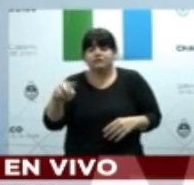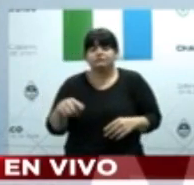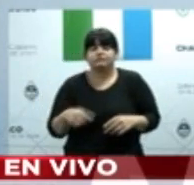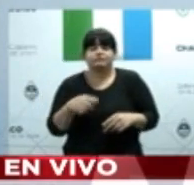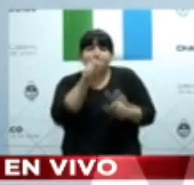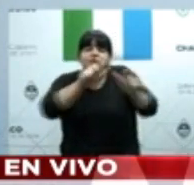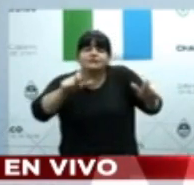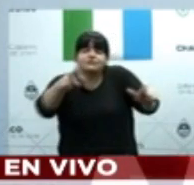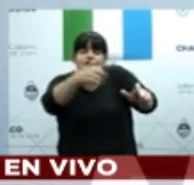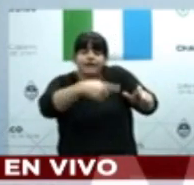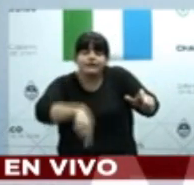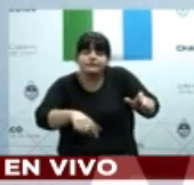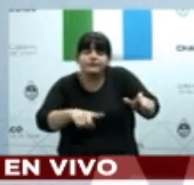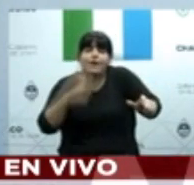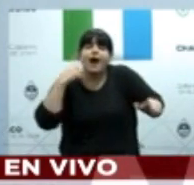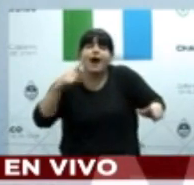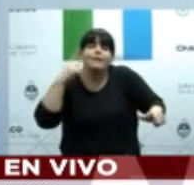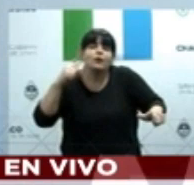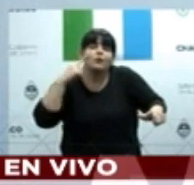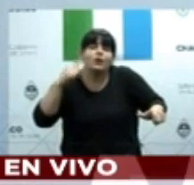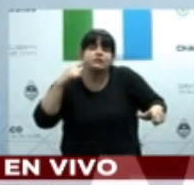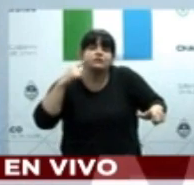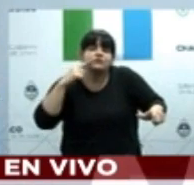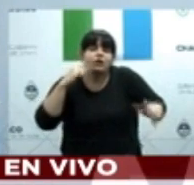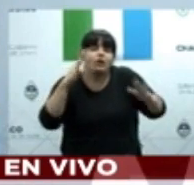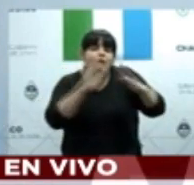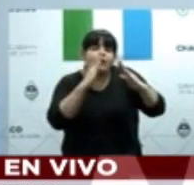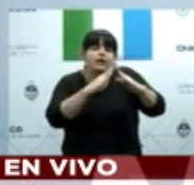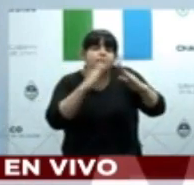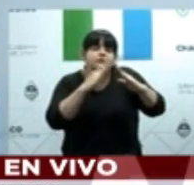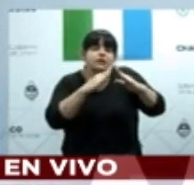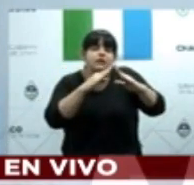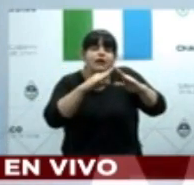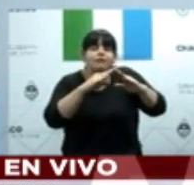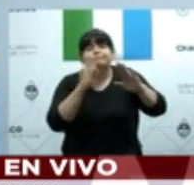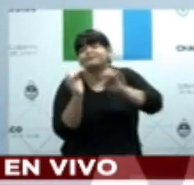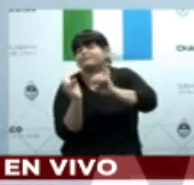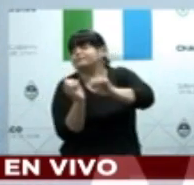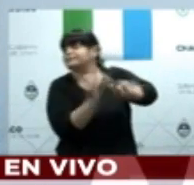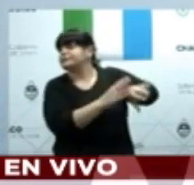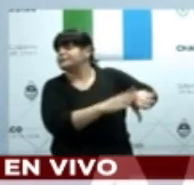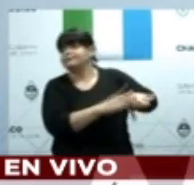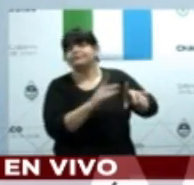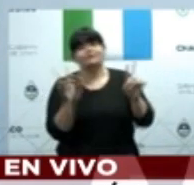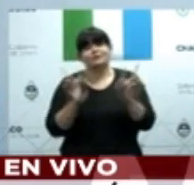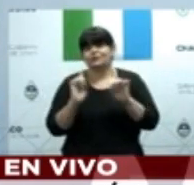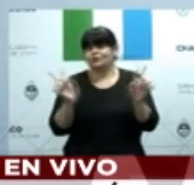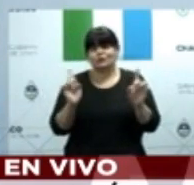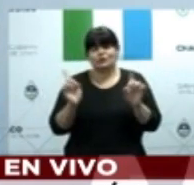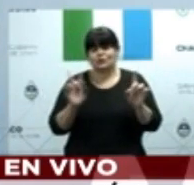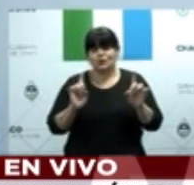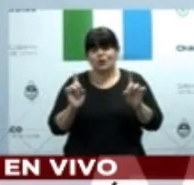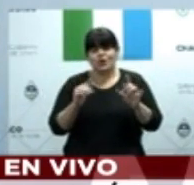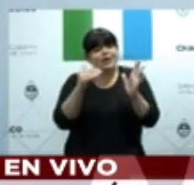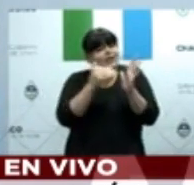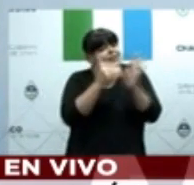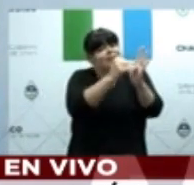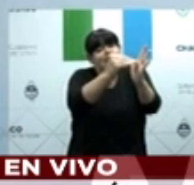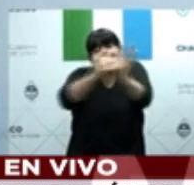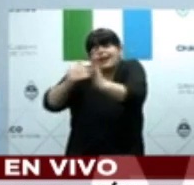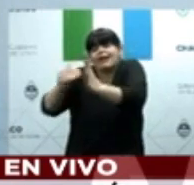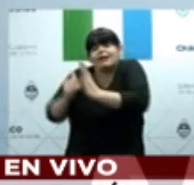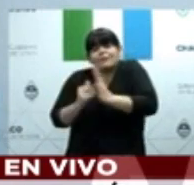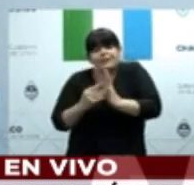absolutamente convencido que se soporta lo soportable en el marco de una estrategia de supervivencia. Pero es